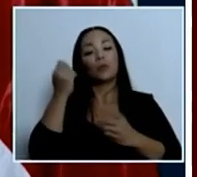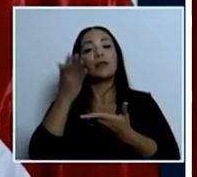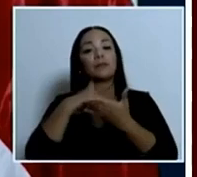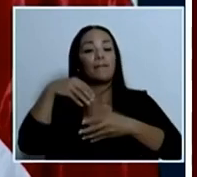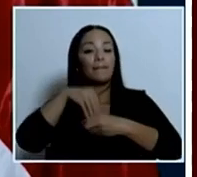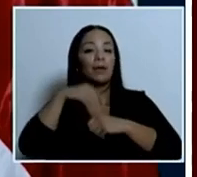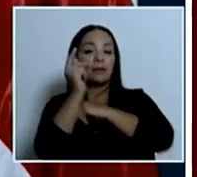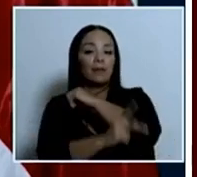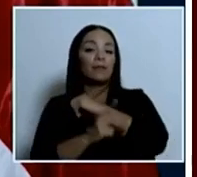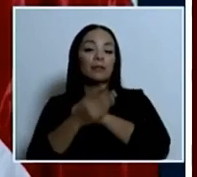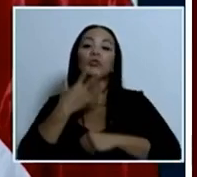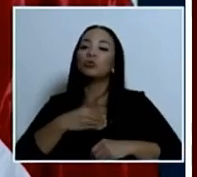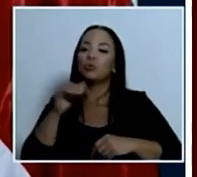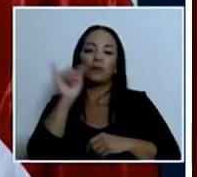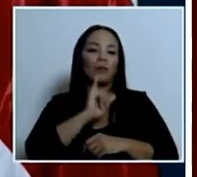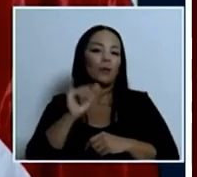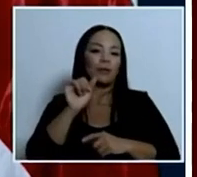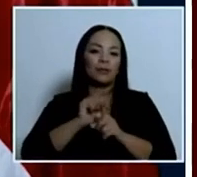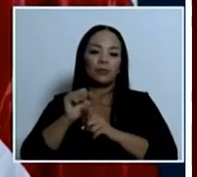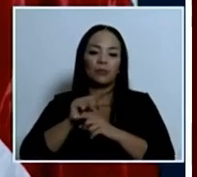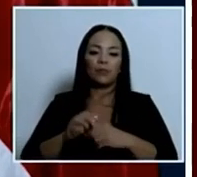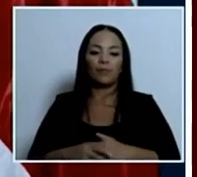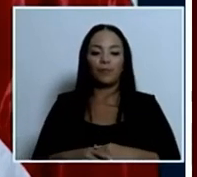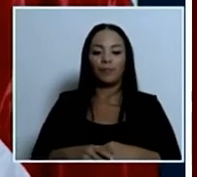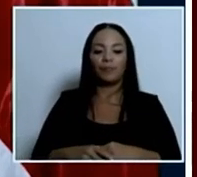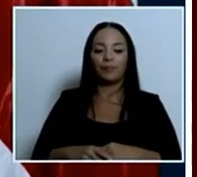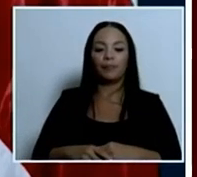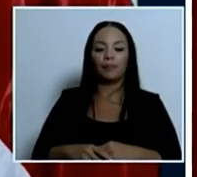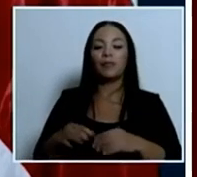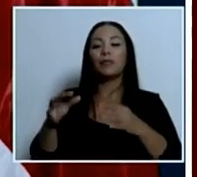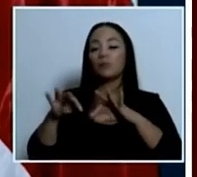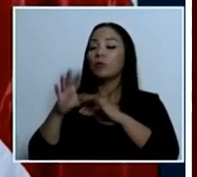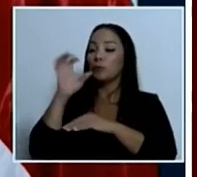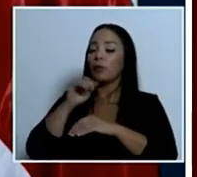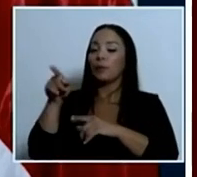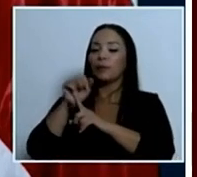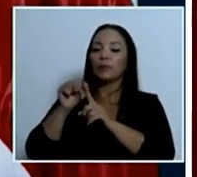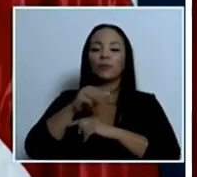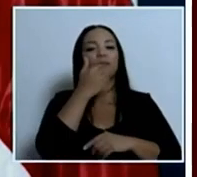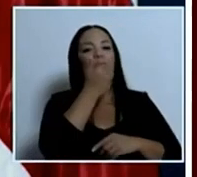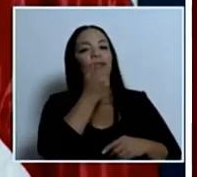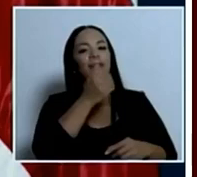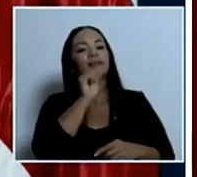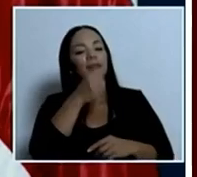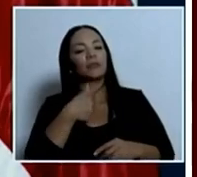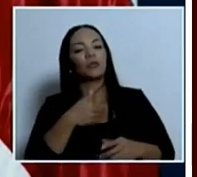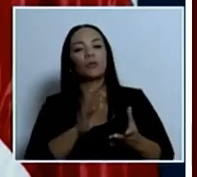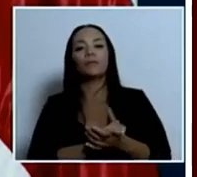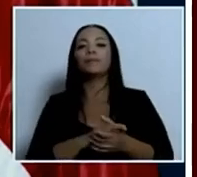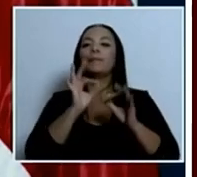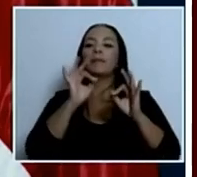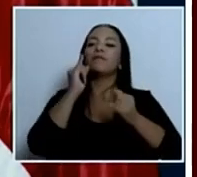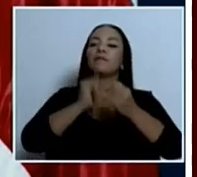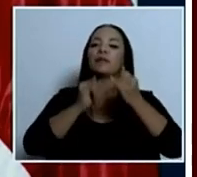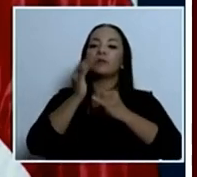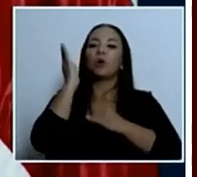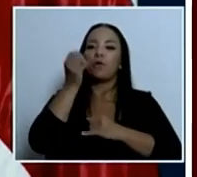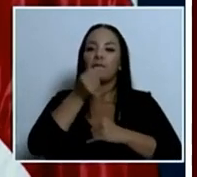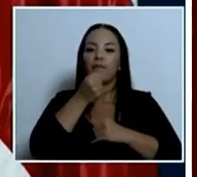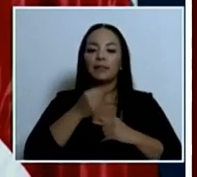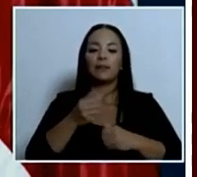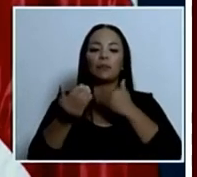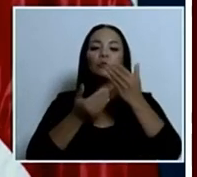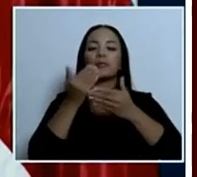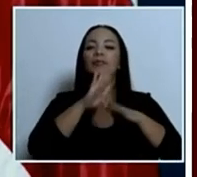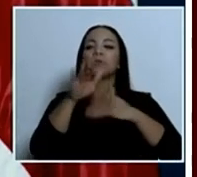todo el país y sufre del mismo mal gracias gracias gracias de esta manera finalizamos con la conferencia de prensa muchas